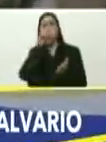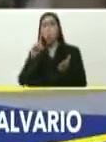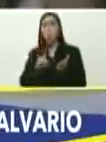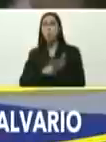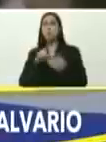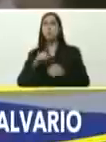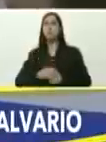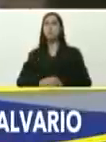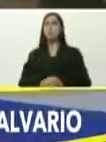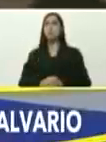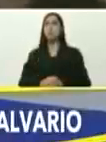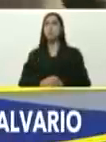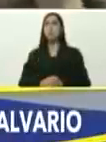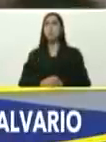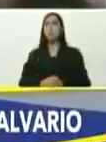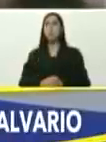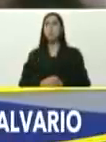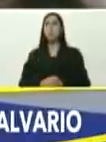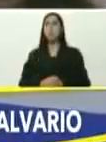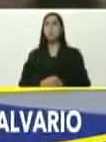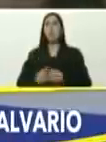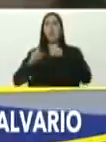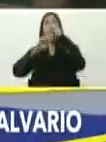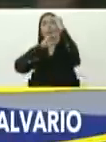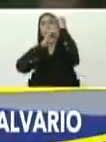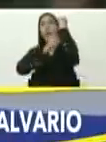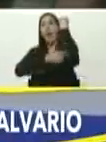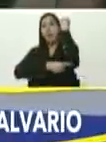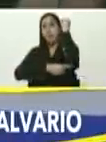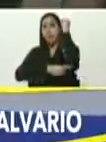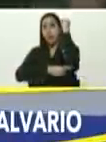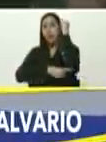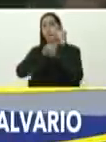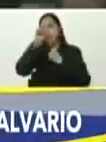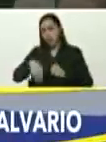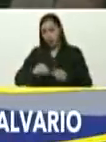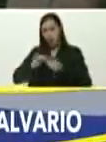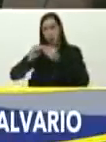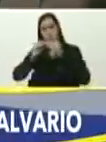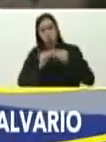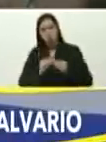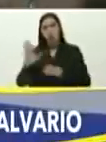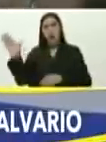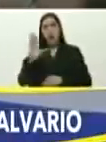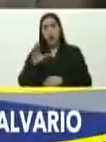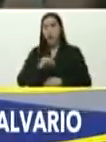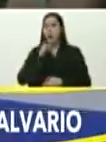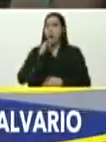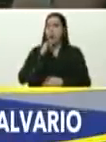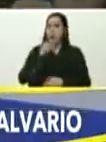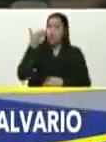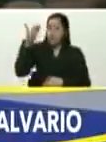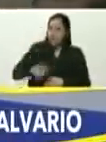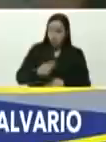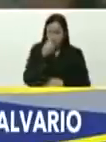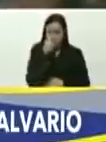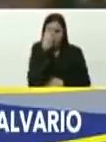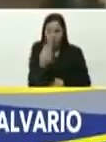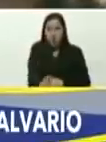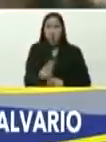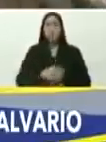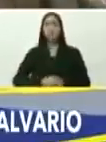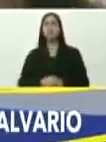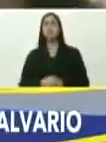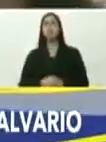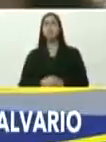esa es otra noticia, que tenemos, para, que a los caraqueños, la caraqueña, y todo el que nos visite, ya,